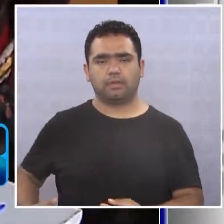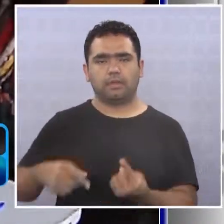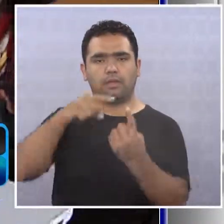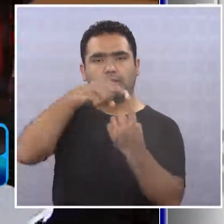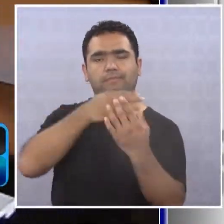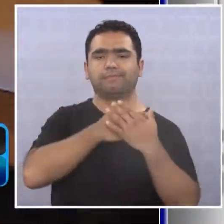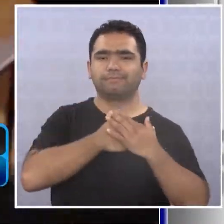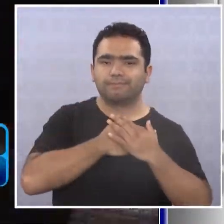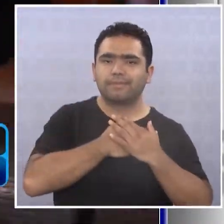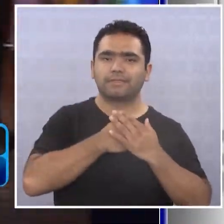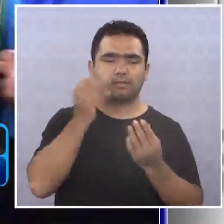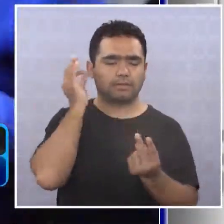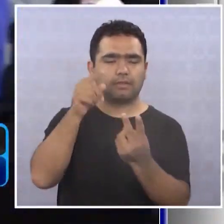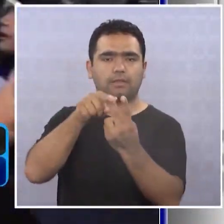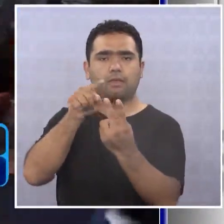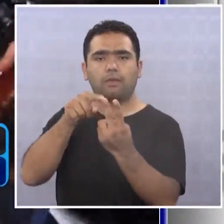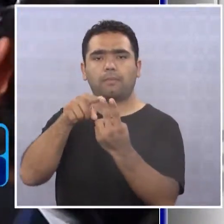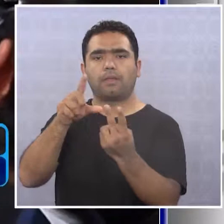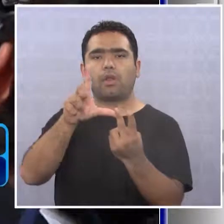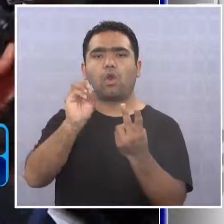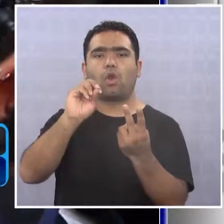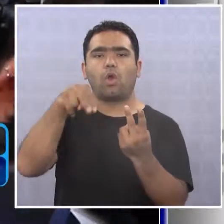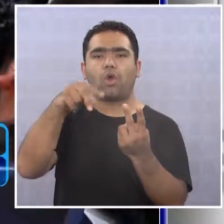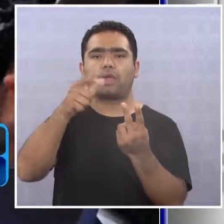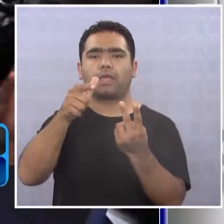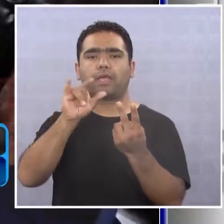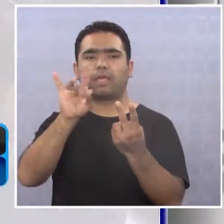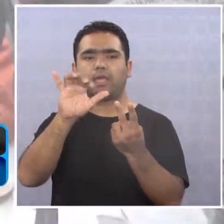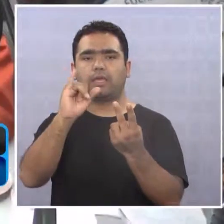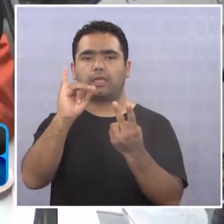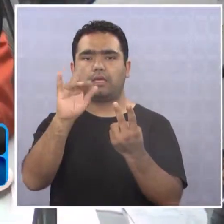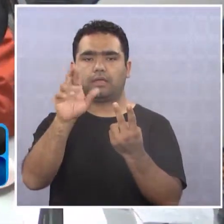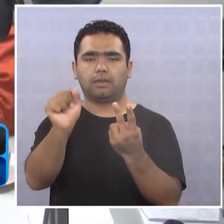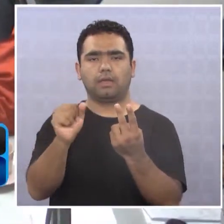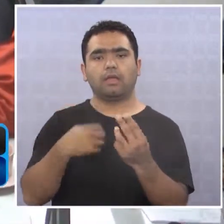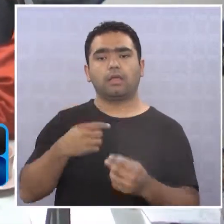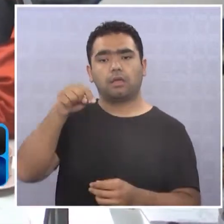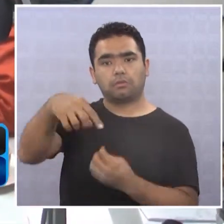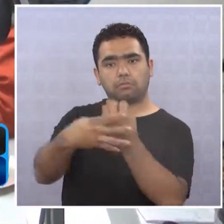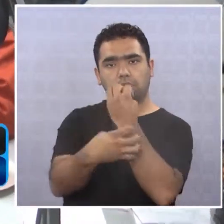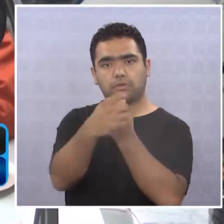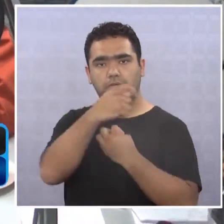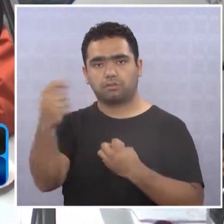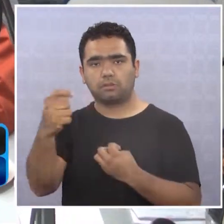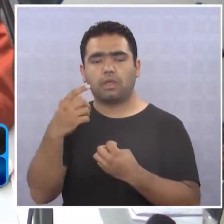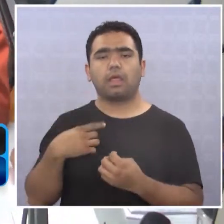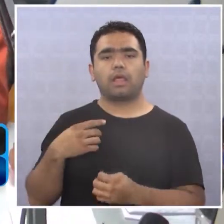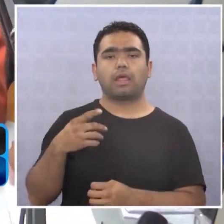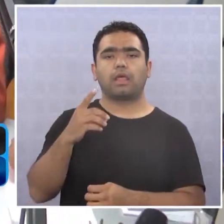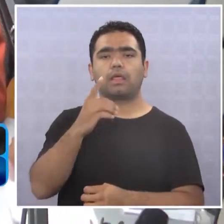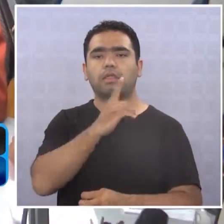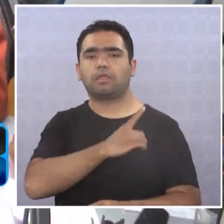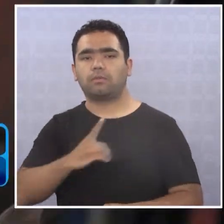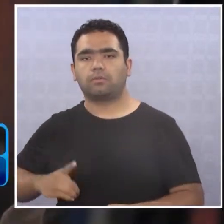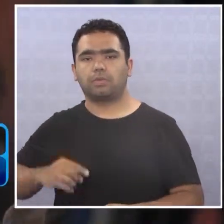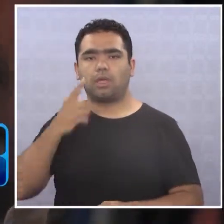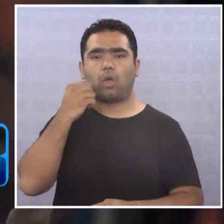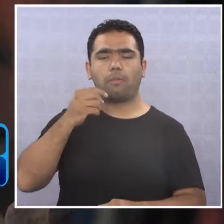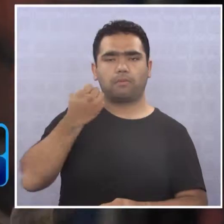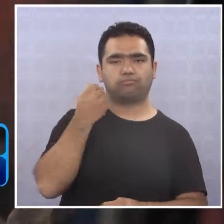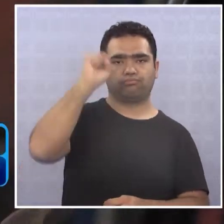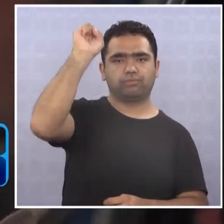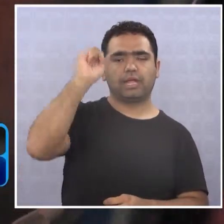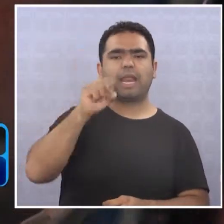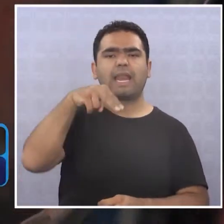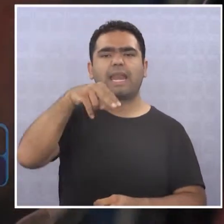Bachelet y Pablo Longueira, en nuestra región llegó a su fila disputa por el cubo para diputado por renovación nacional con el triunfo de Néstor